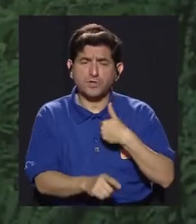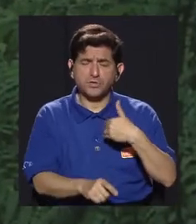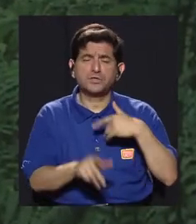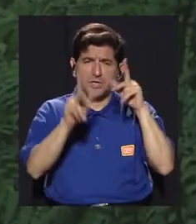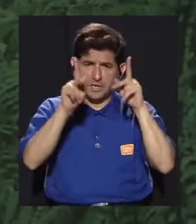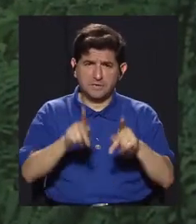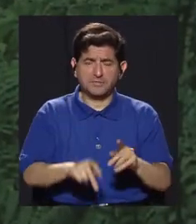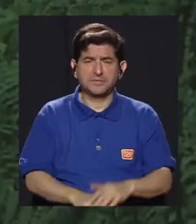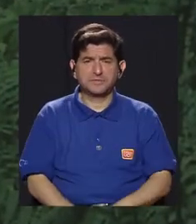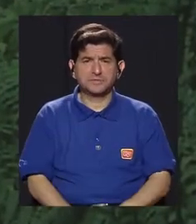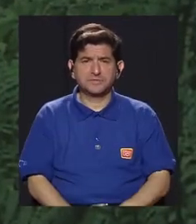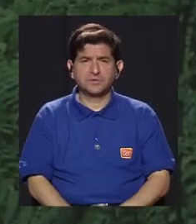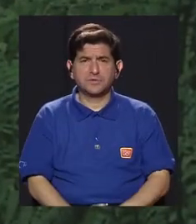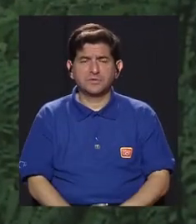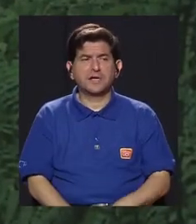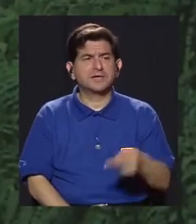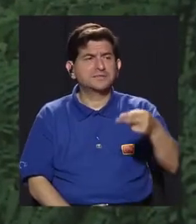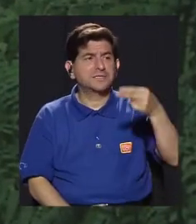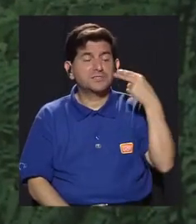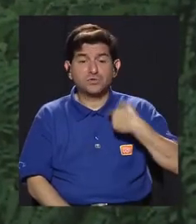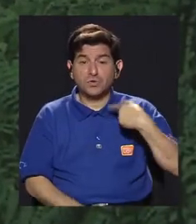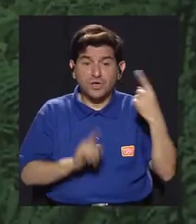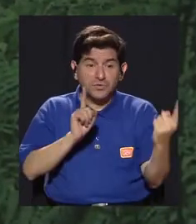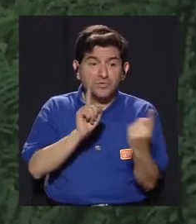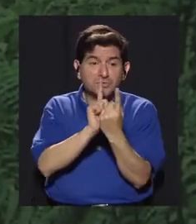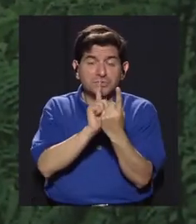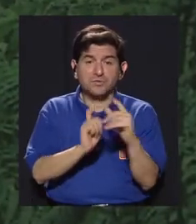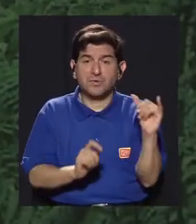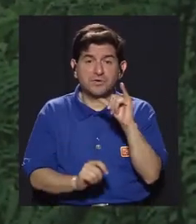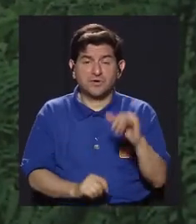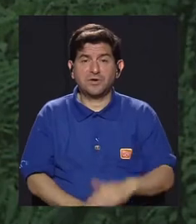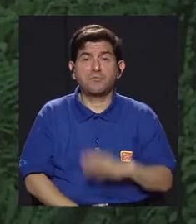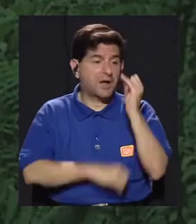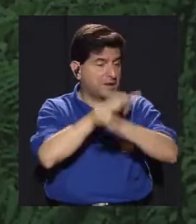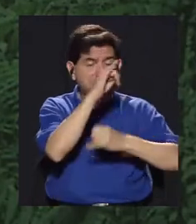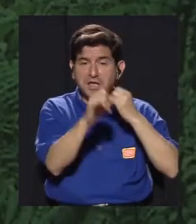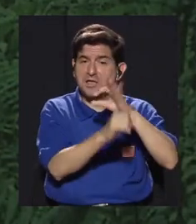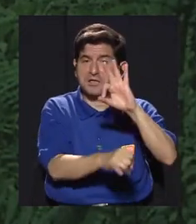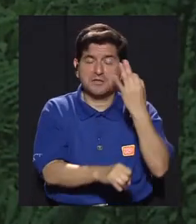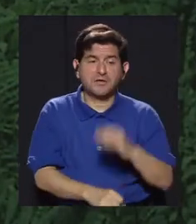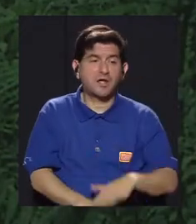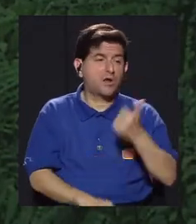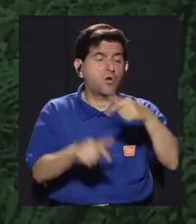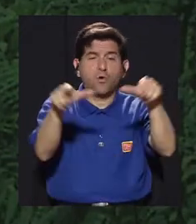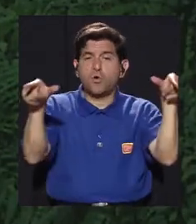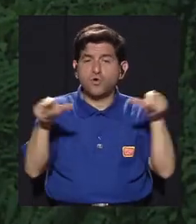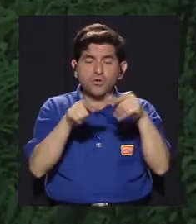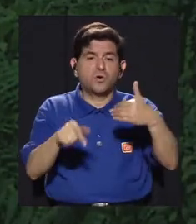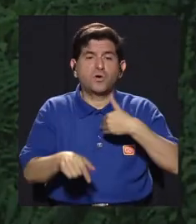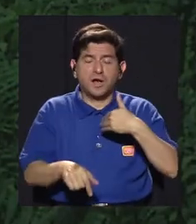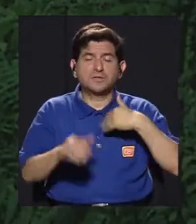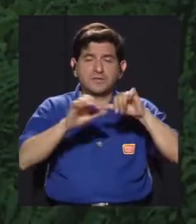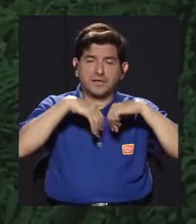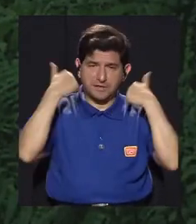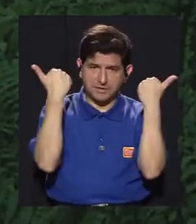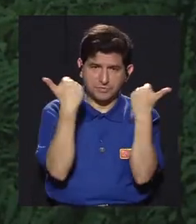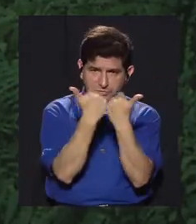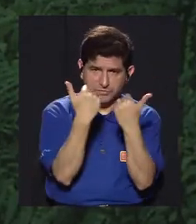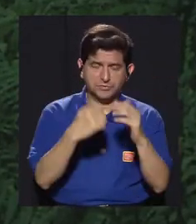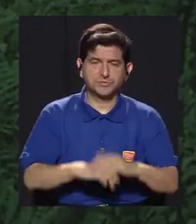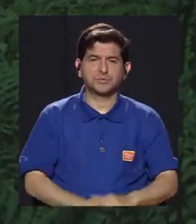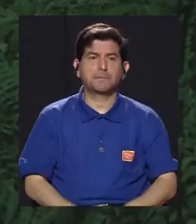efecto, hemos tenido personas, tanto, bueno, las historias uno se las encuentra aquí, también como a nivel internacional de los otros lugares donde hay una